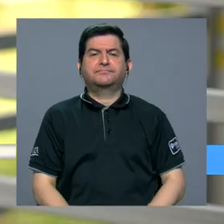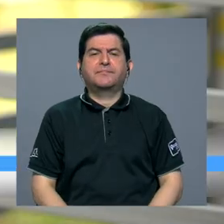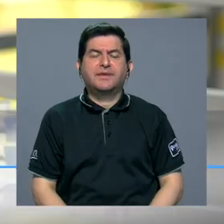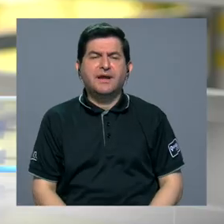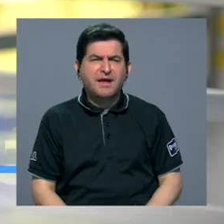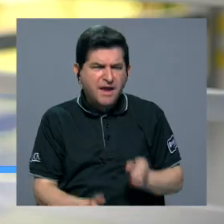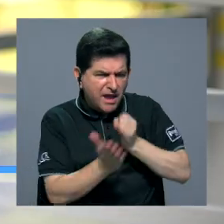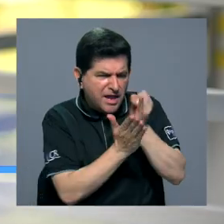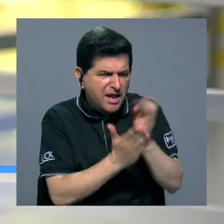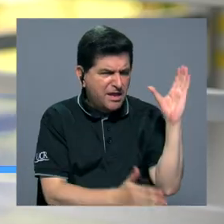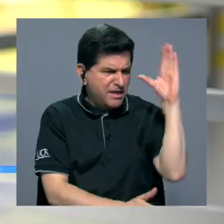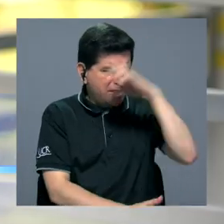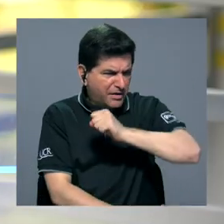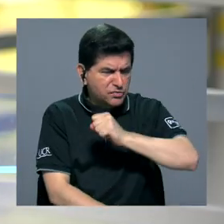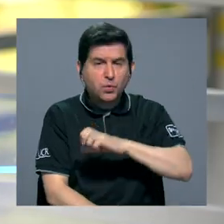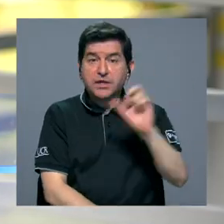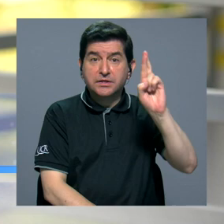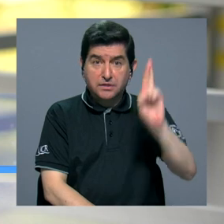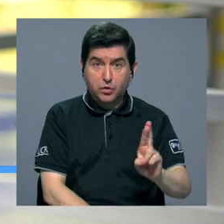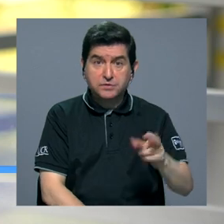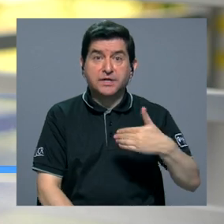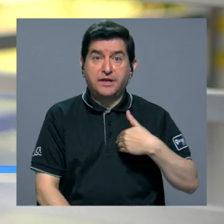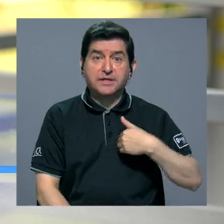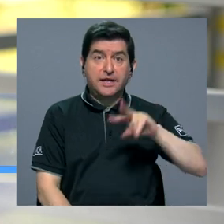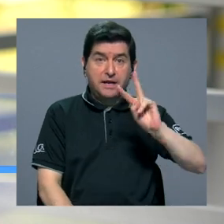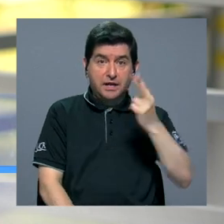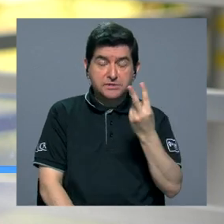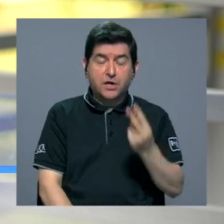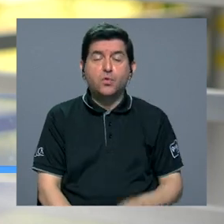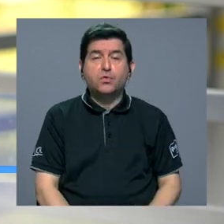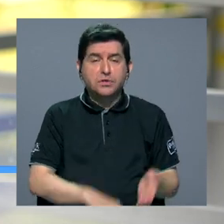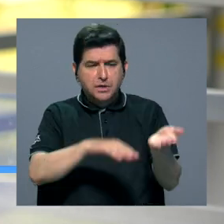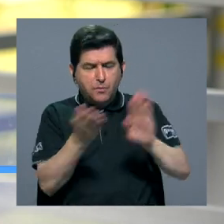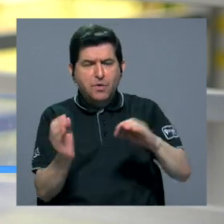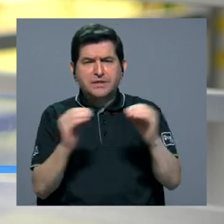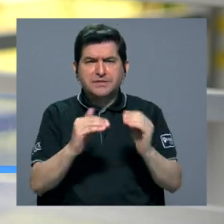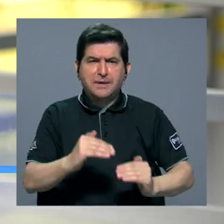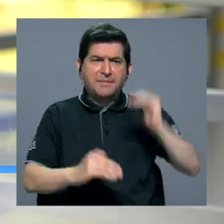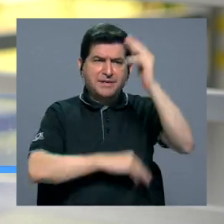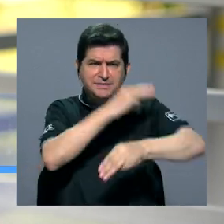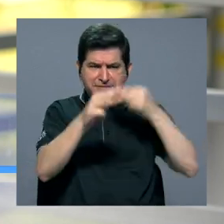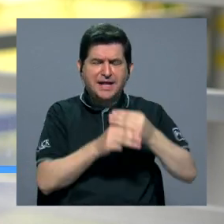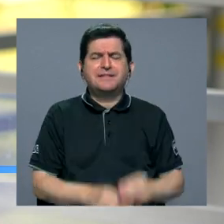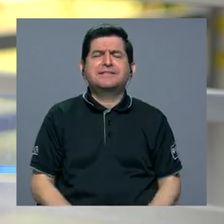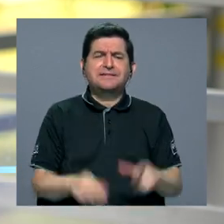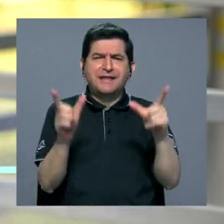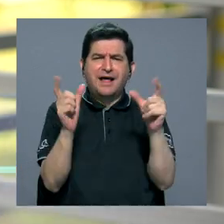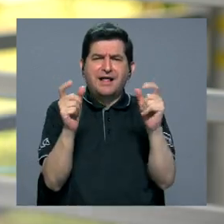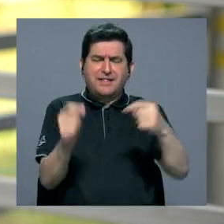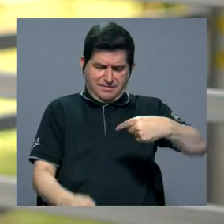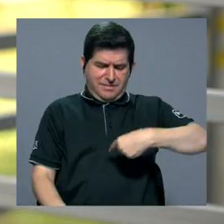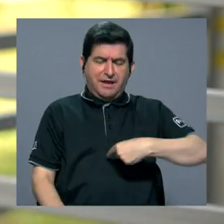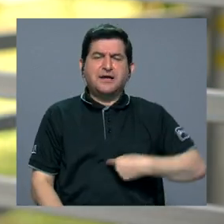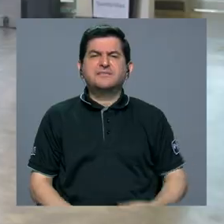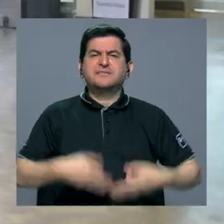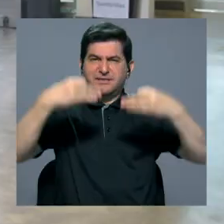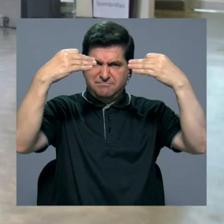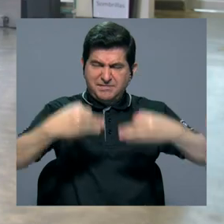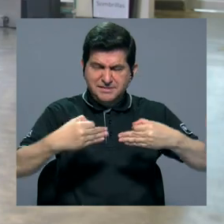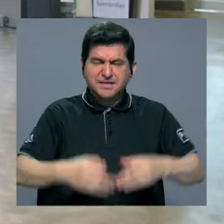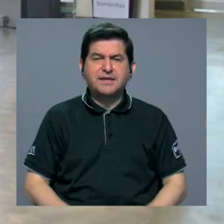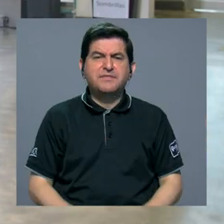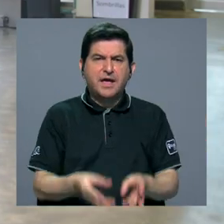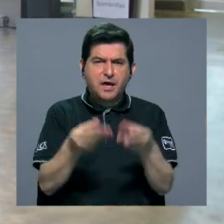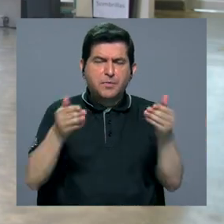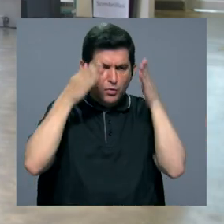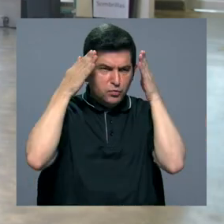Investigamos y nos dimos cuenta que Costa Rica tiene la segunda mortalidad más alta mundialmente de cáncer gástrico, por lo que decidimos que nuestro